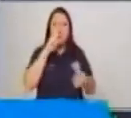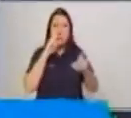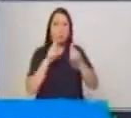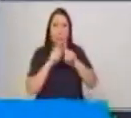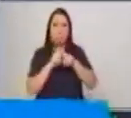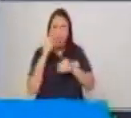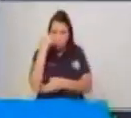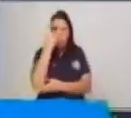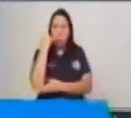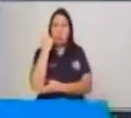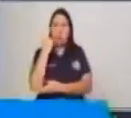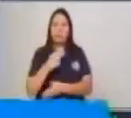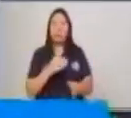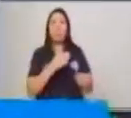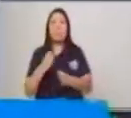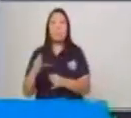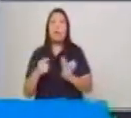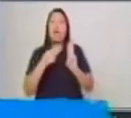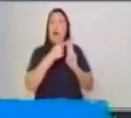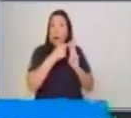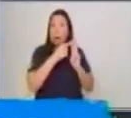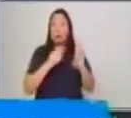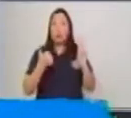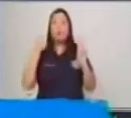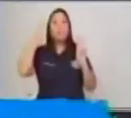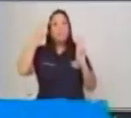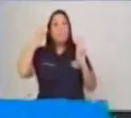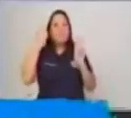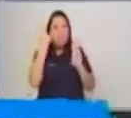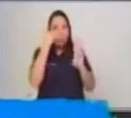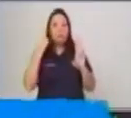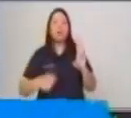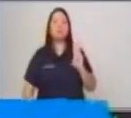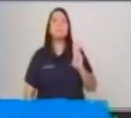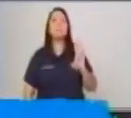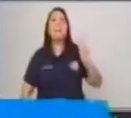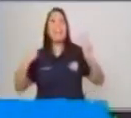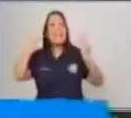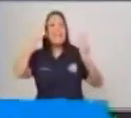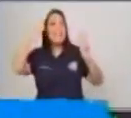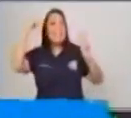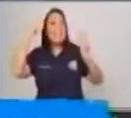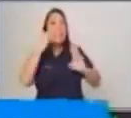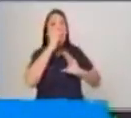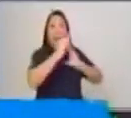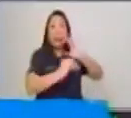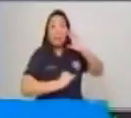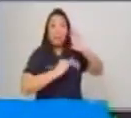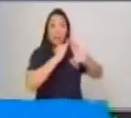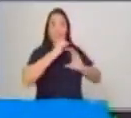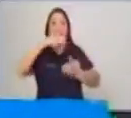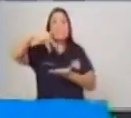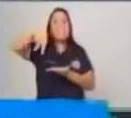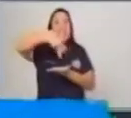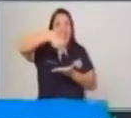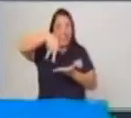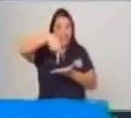Y por último, que yo sé que les va a encantar esta fecha, es Día Internacional de la Danza, 29 de abril.